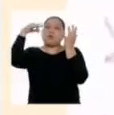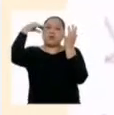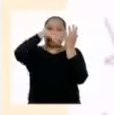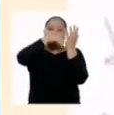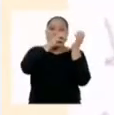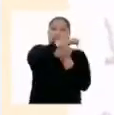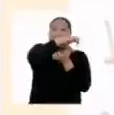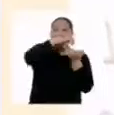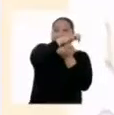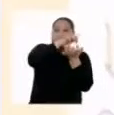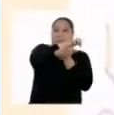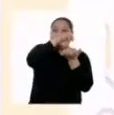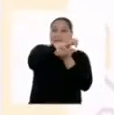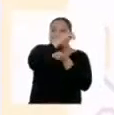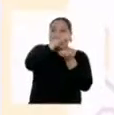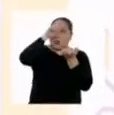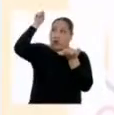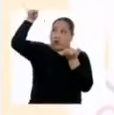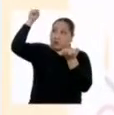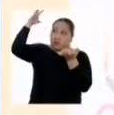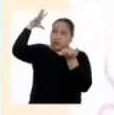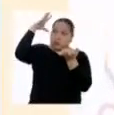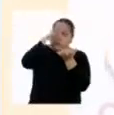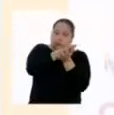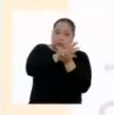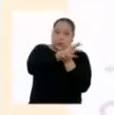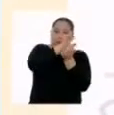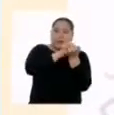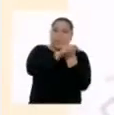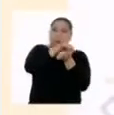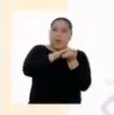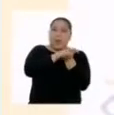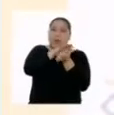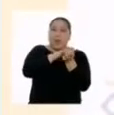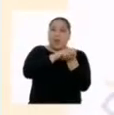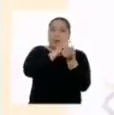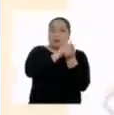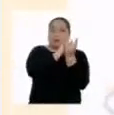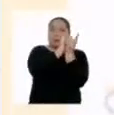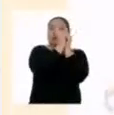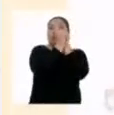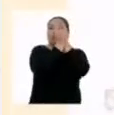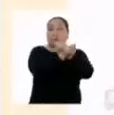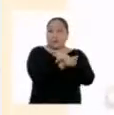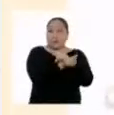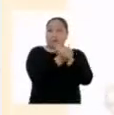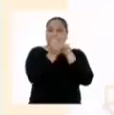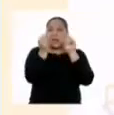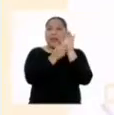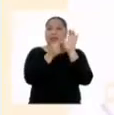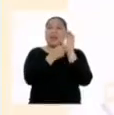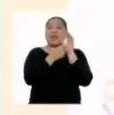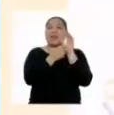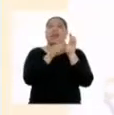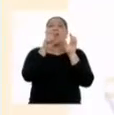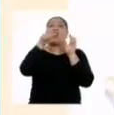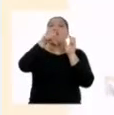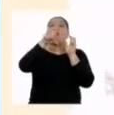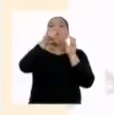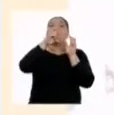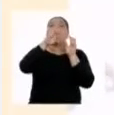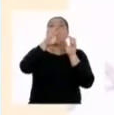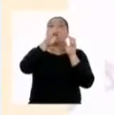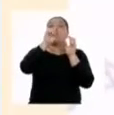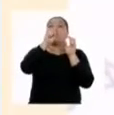combinan gracias a la acción que ejerce la energía solar en la clorofila. Después de esta transformación, se obtiene la glucosa, que